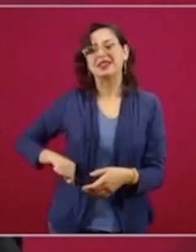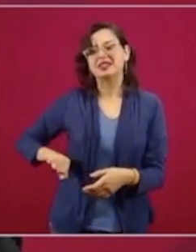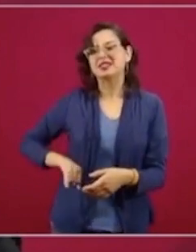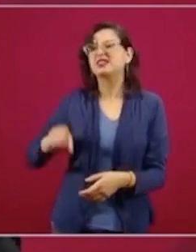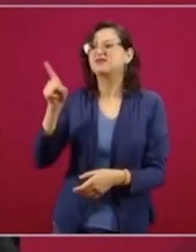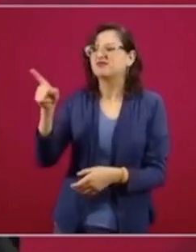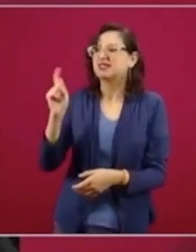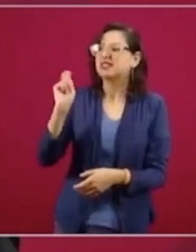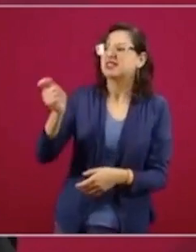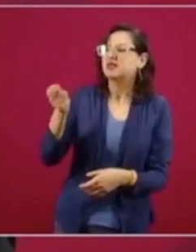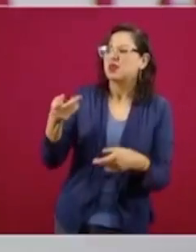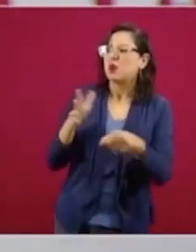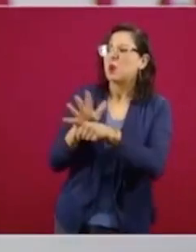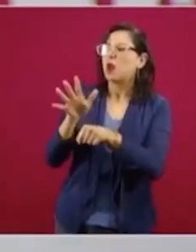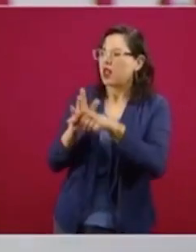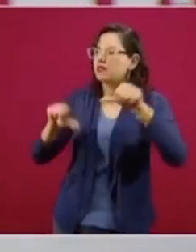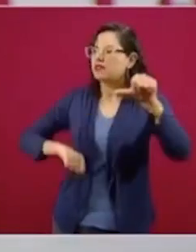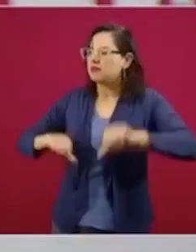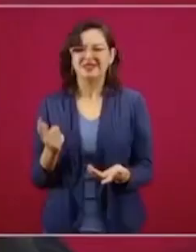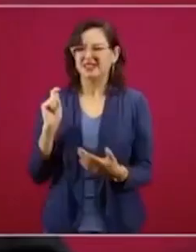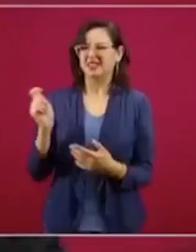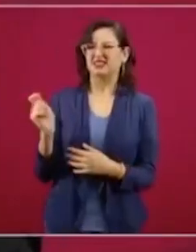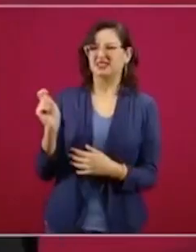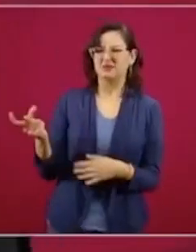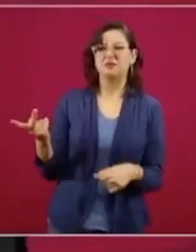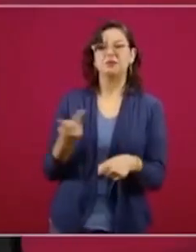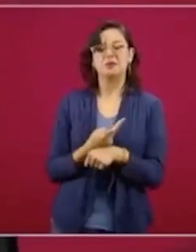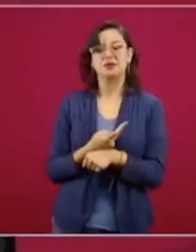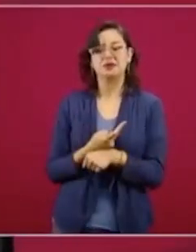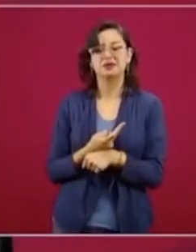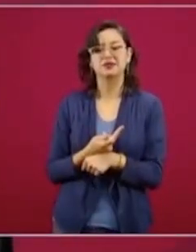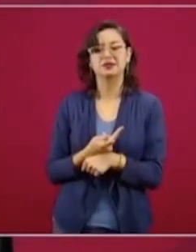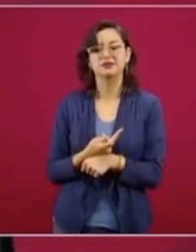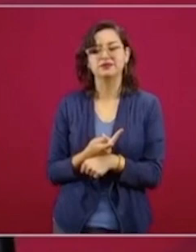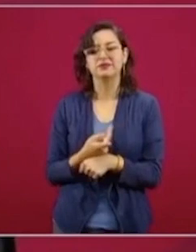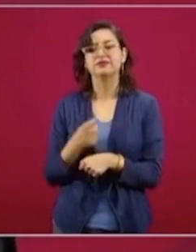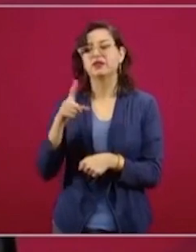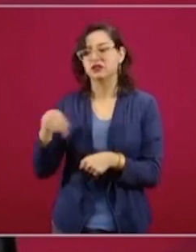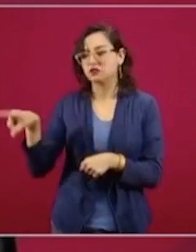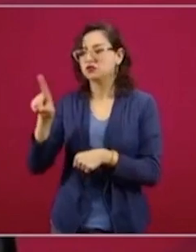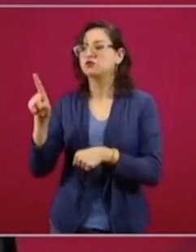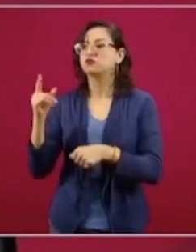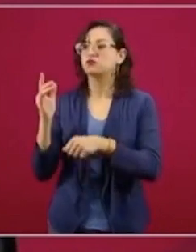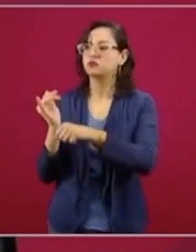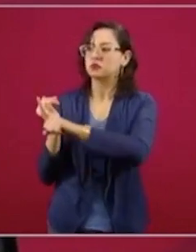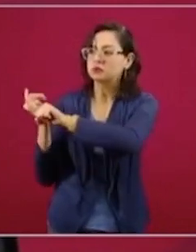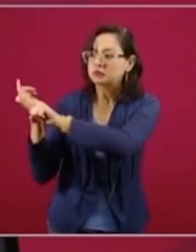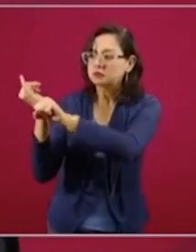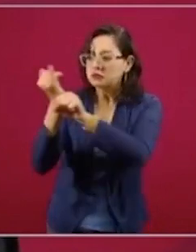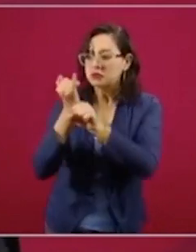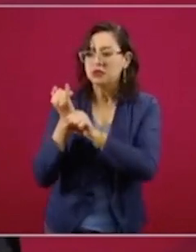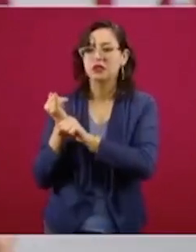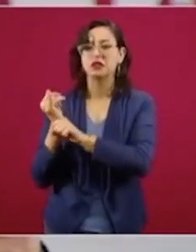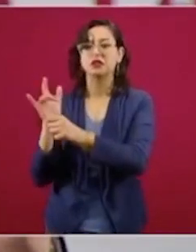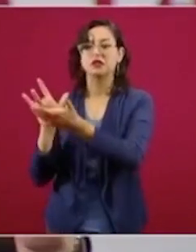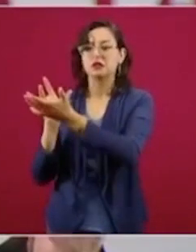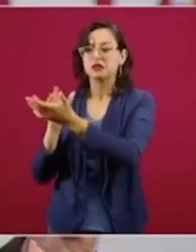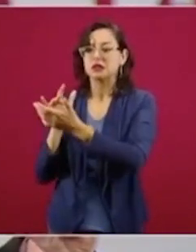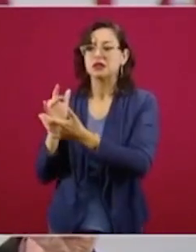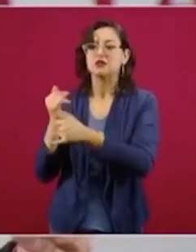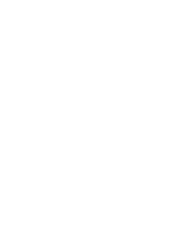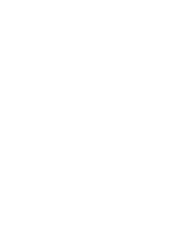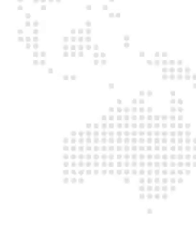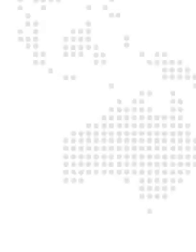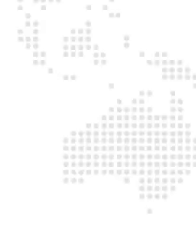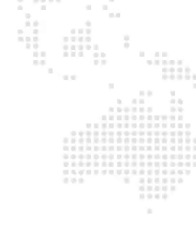que está haciendo Alemania. ¿Por qué? Pues por los resultados que tiene. Van ellos a reunir la información y nos la van a mandar respecto a las medidas que